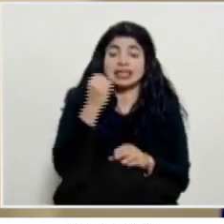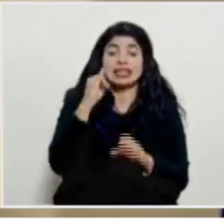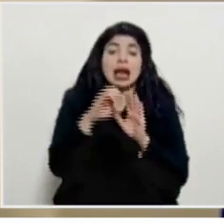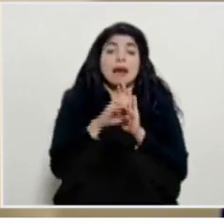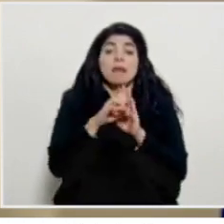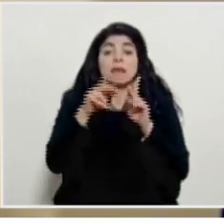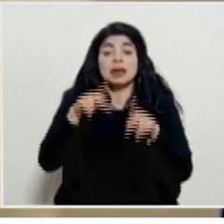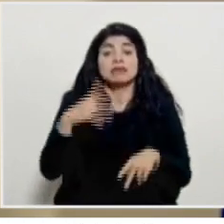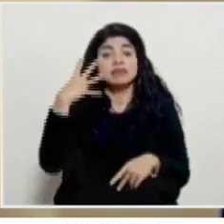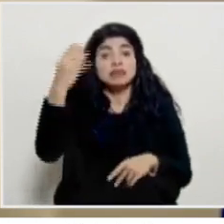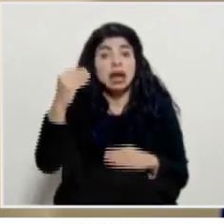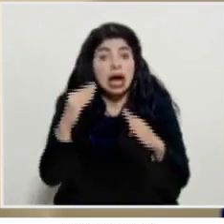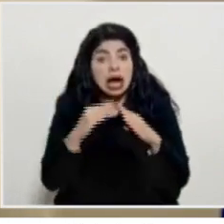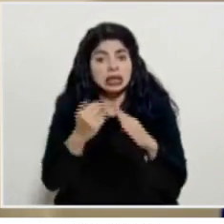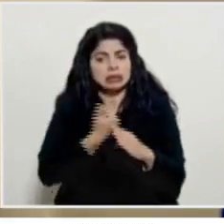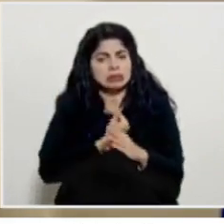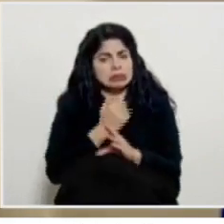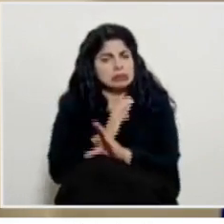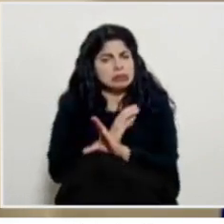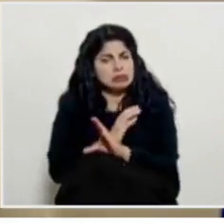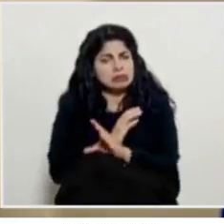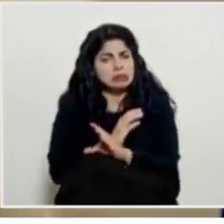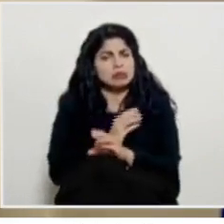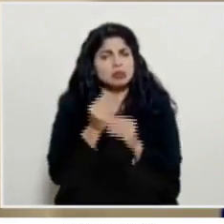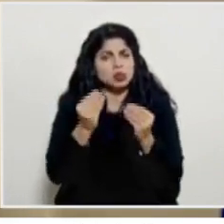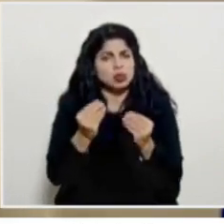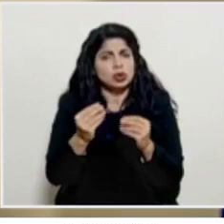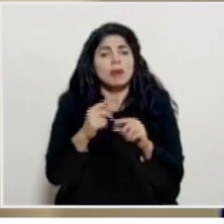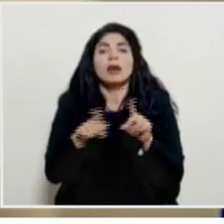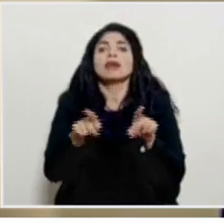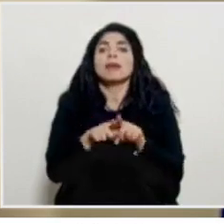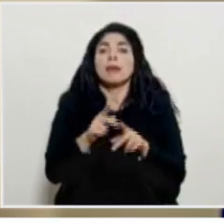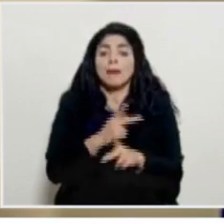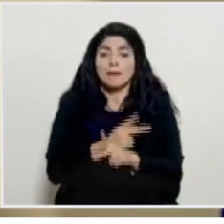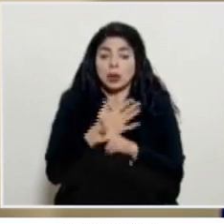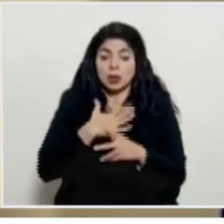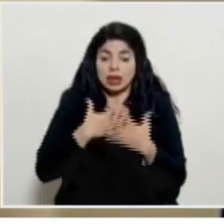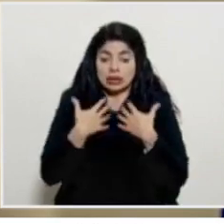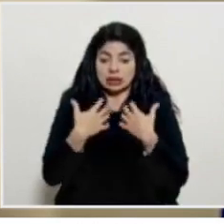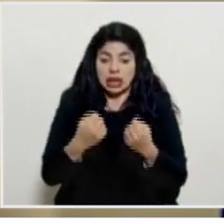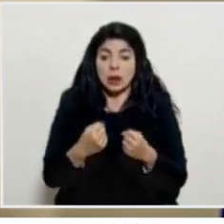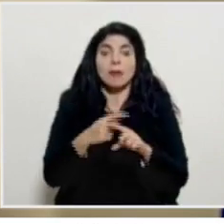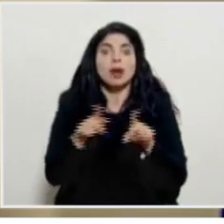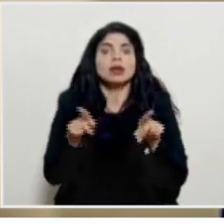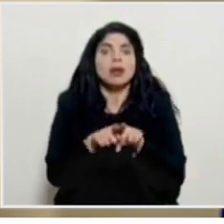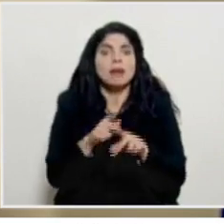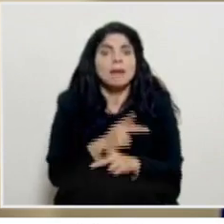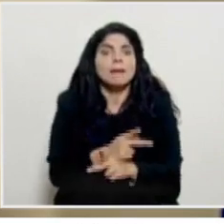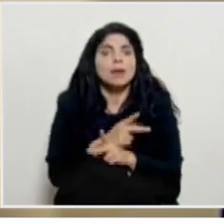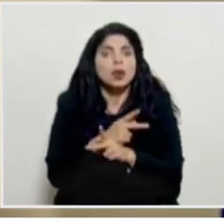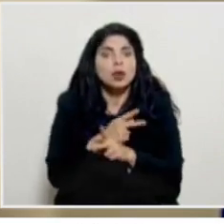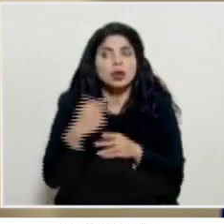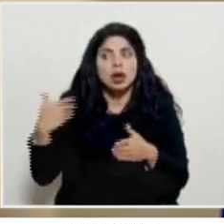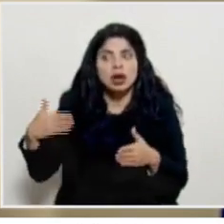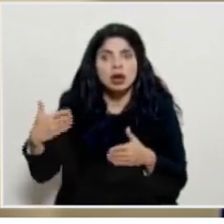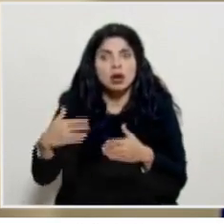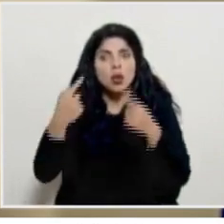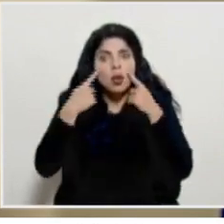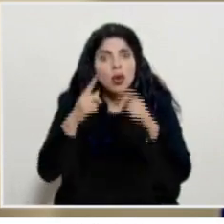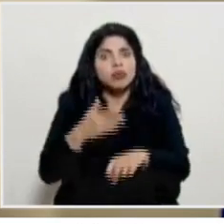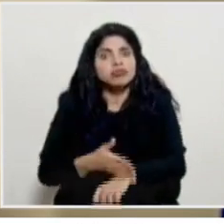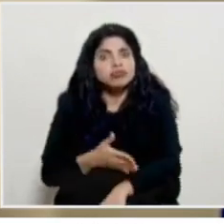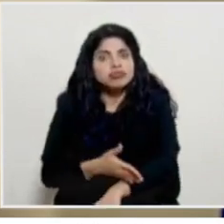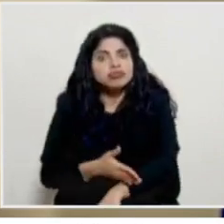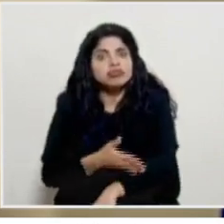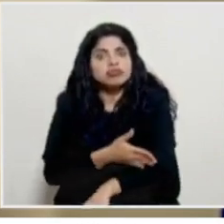salir de las casas que nos cuidemos mucho es un asunto no solamente de proteger la salud sino también de proteger lo que hemos logrado en los avances hasta el